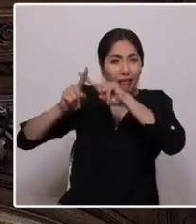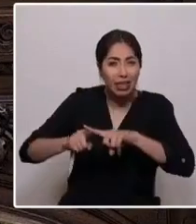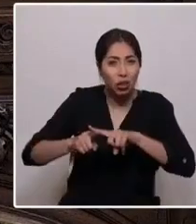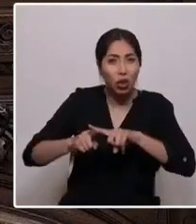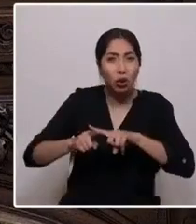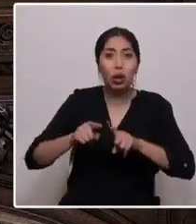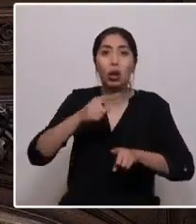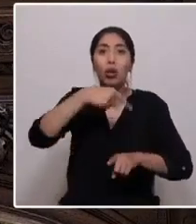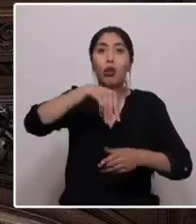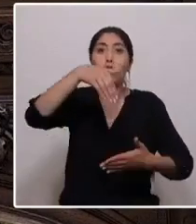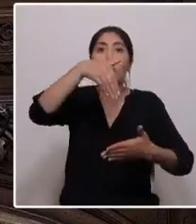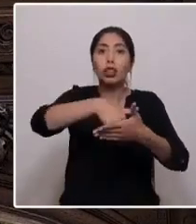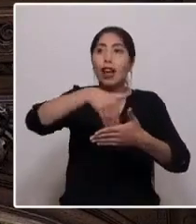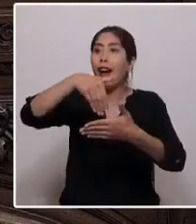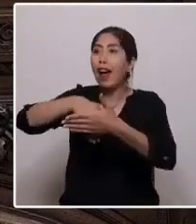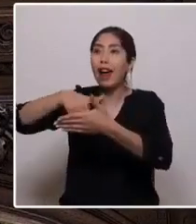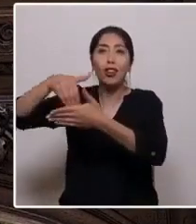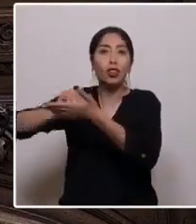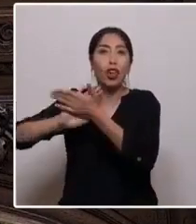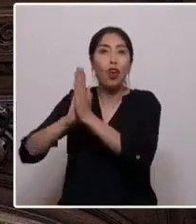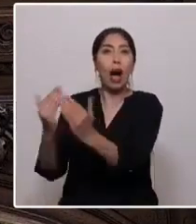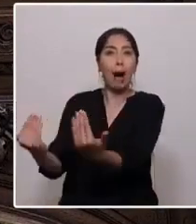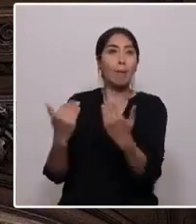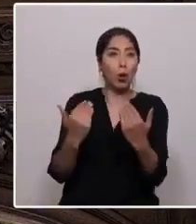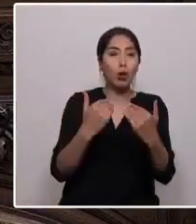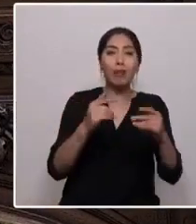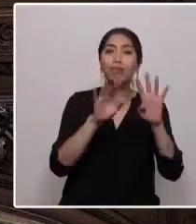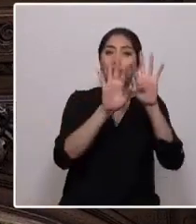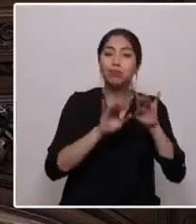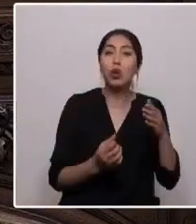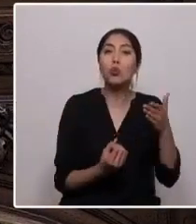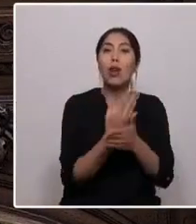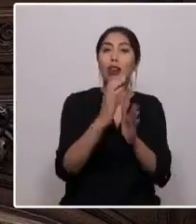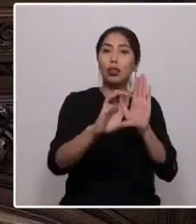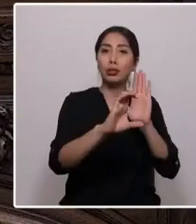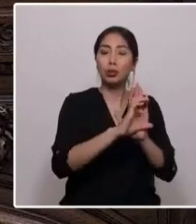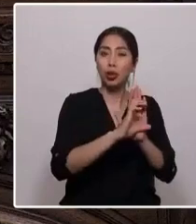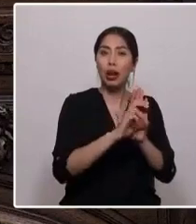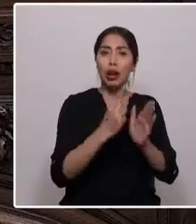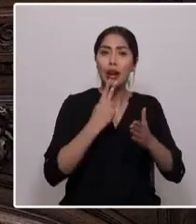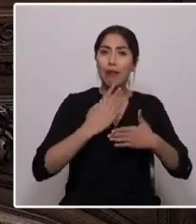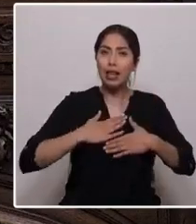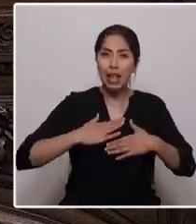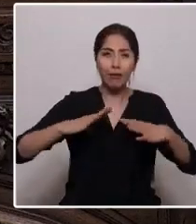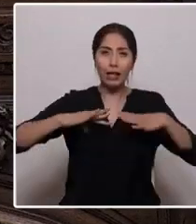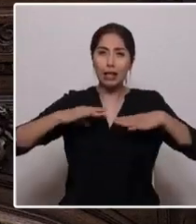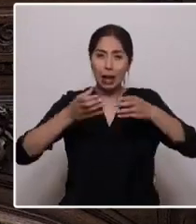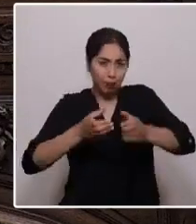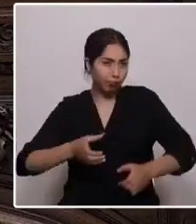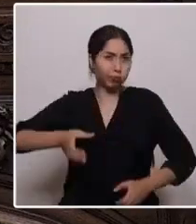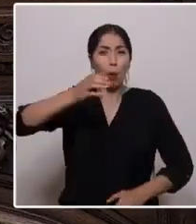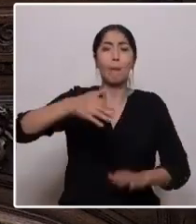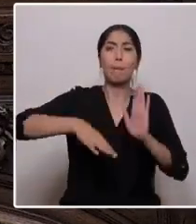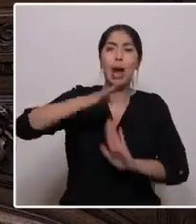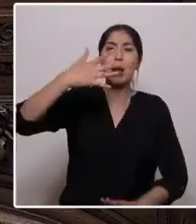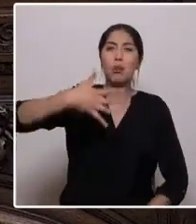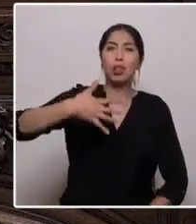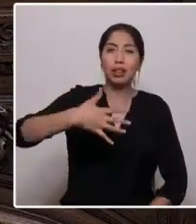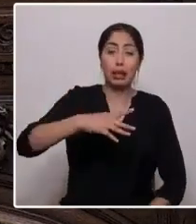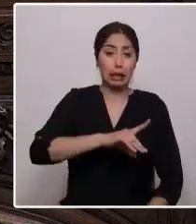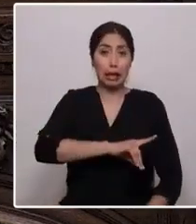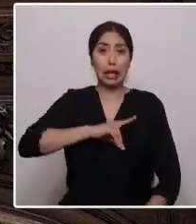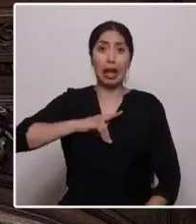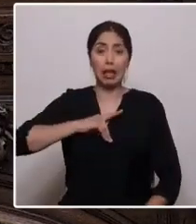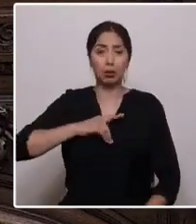favor de la redacción de una nueva constitución que ponga la vida y la felicidad por sobre el lucro, la dignidad por sobre el abuso y la